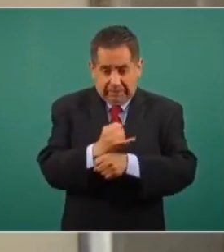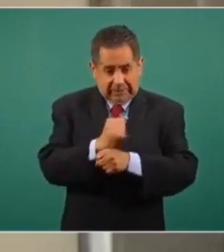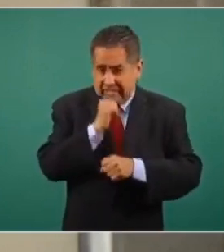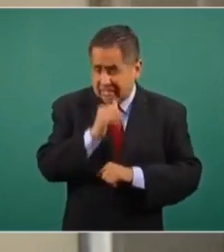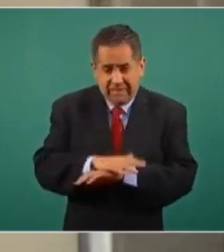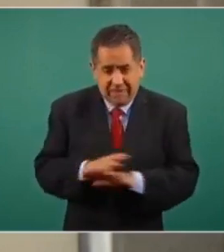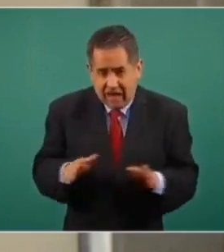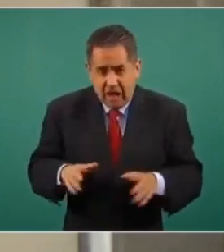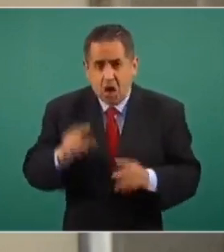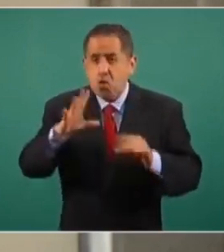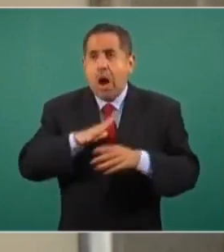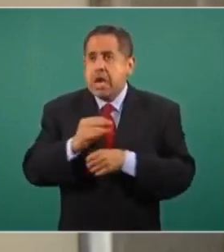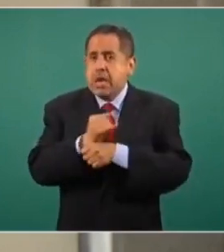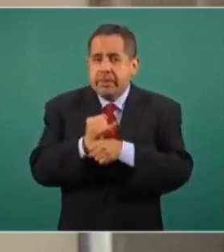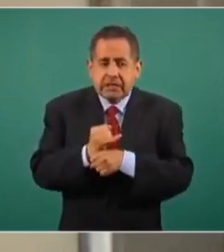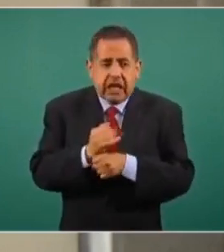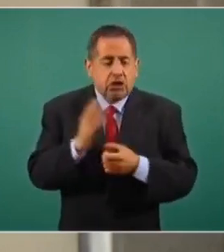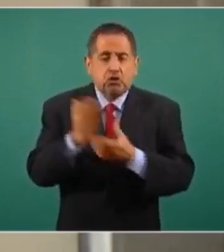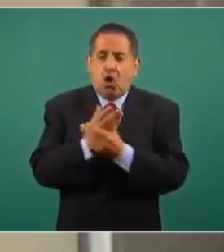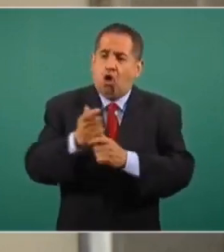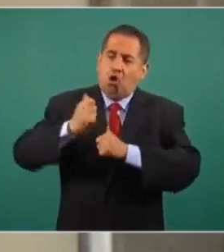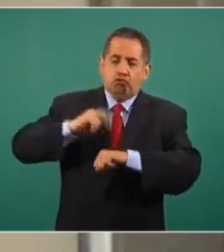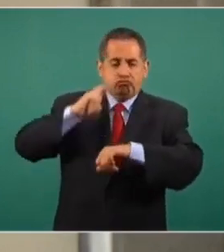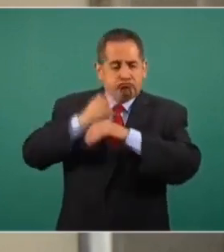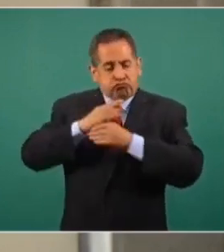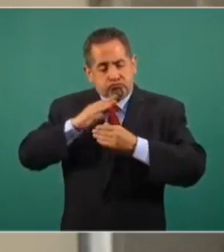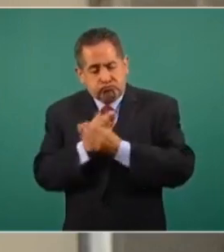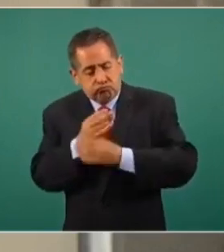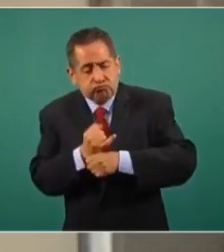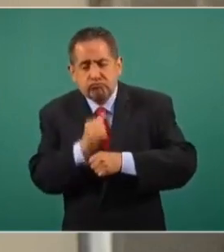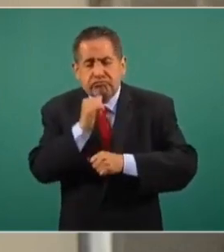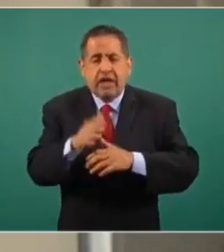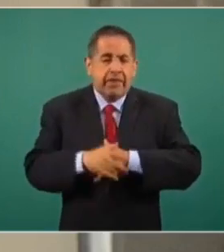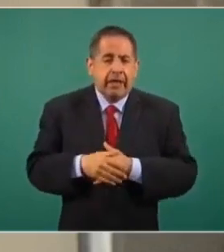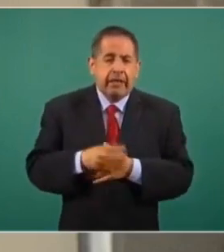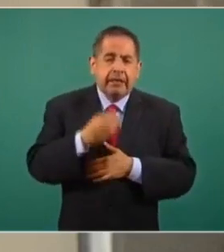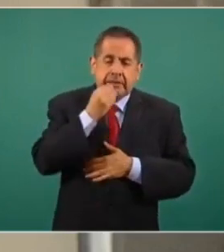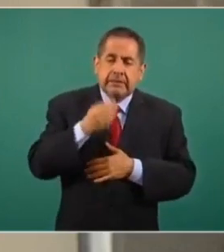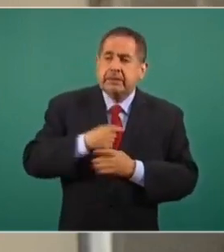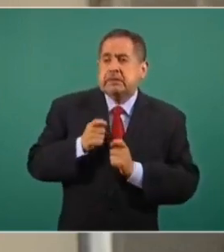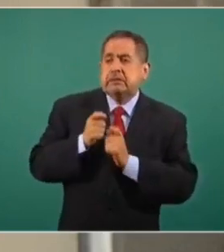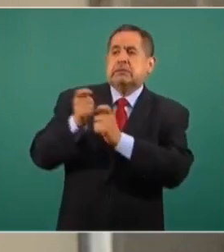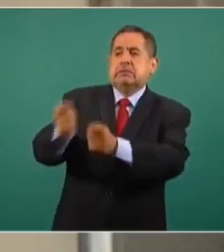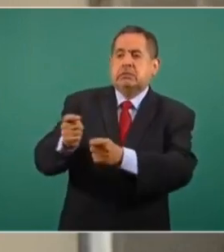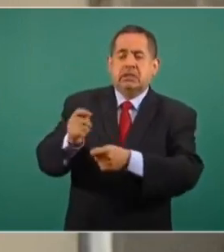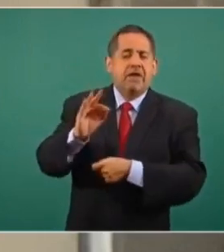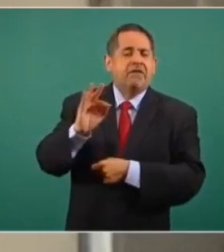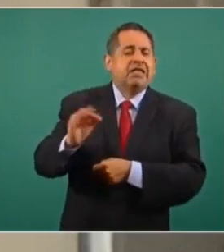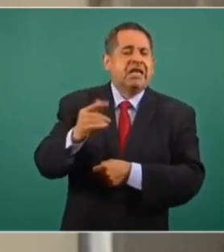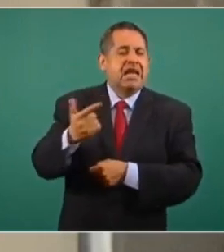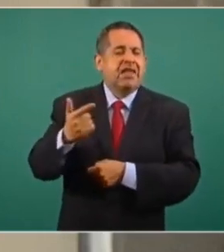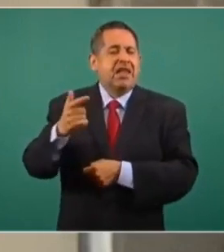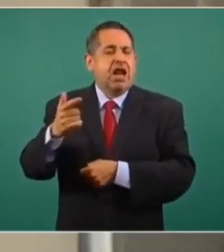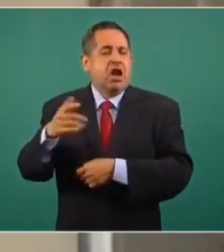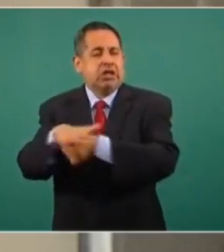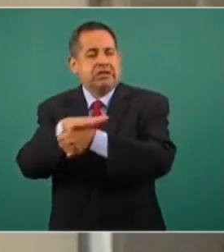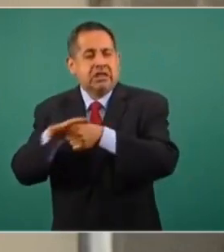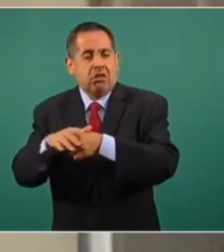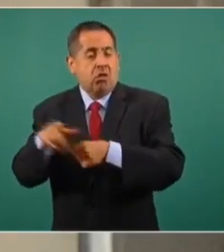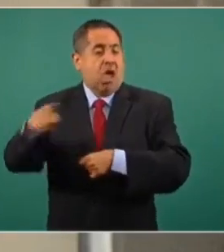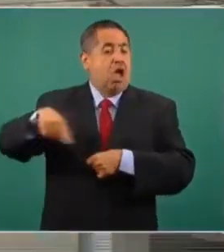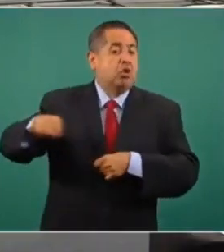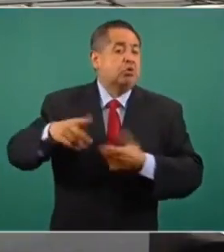como no hay investigación, no les corresponde, se tienen que soportar en las fiscalías locales y las fiscalías